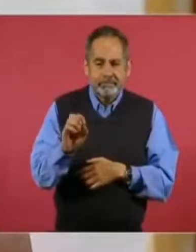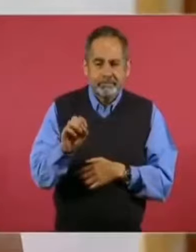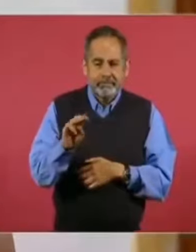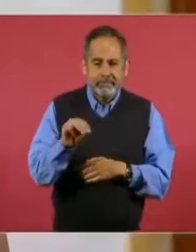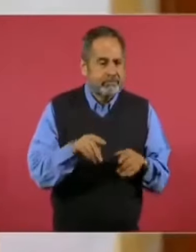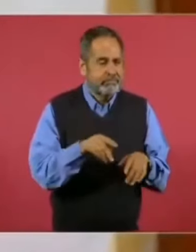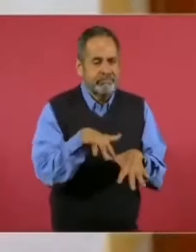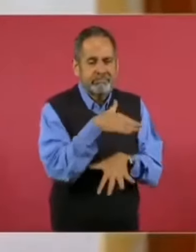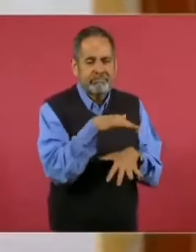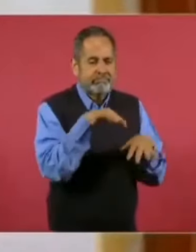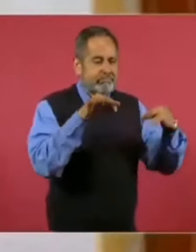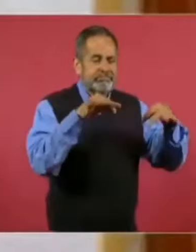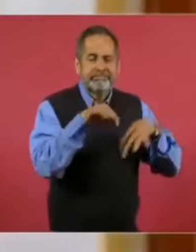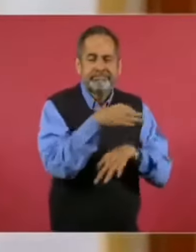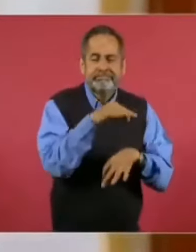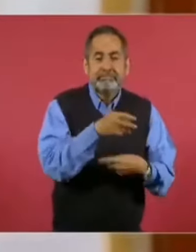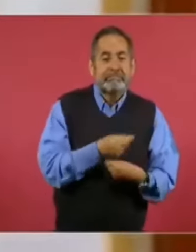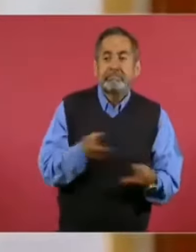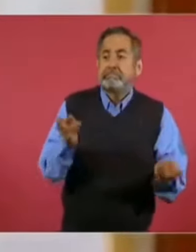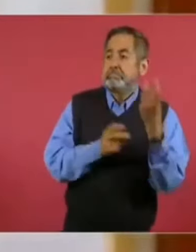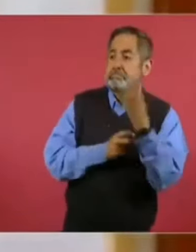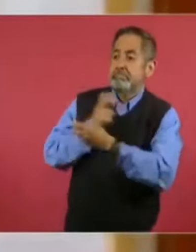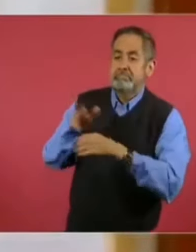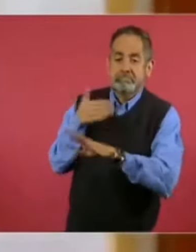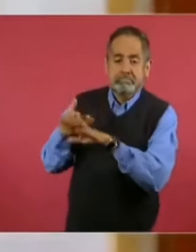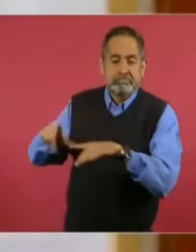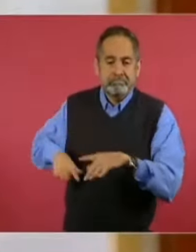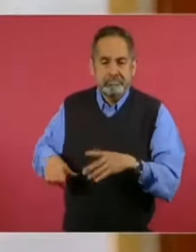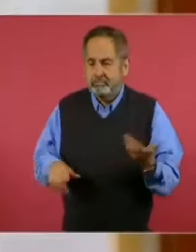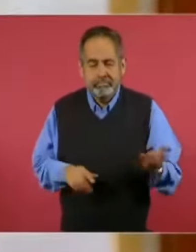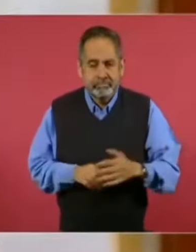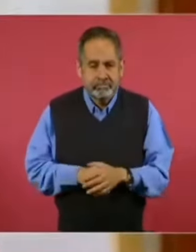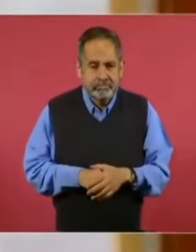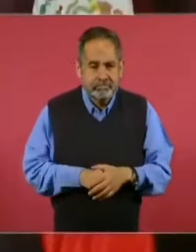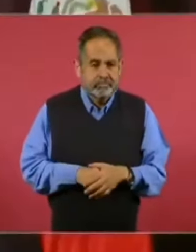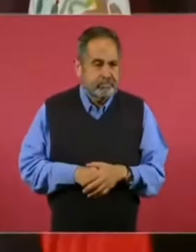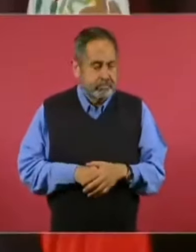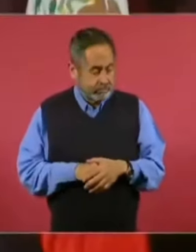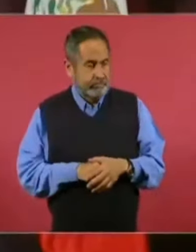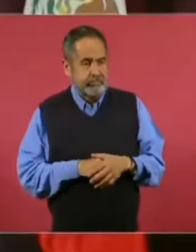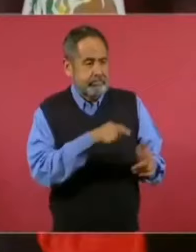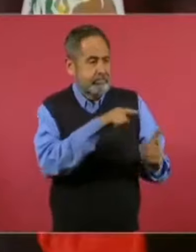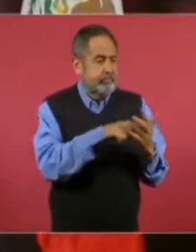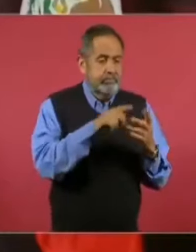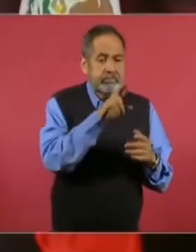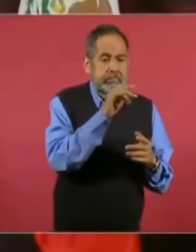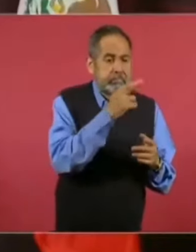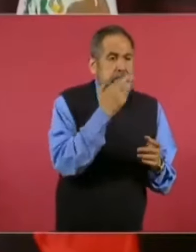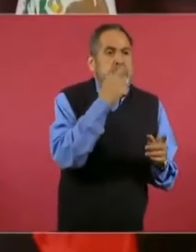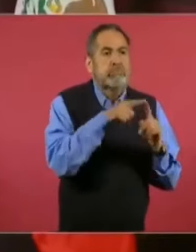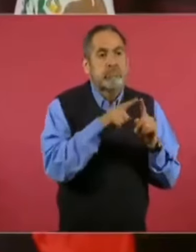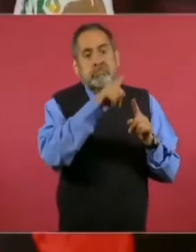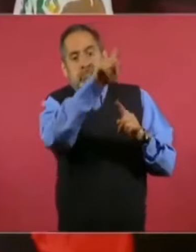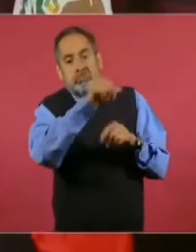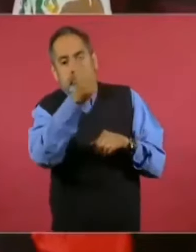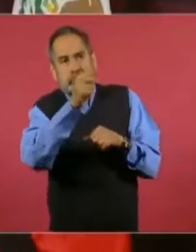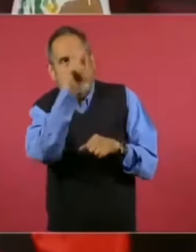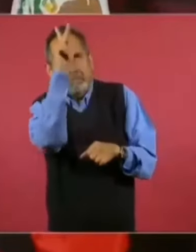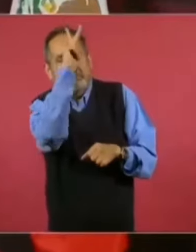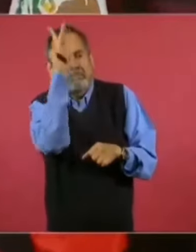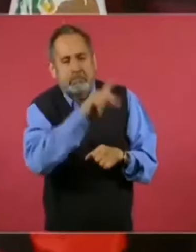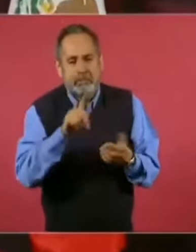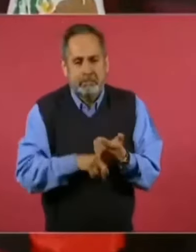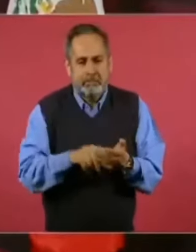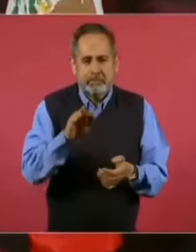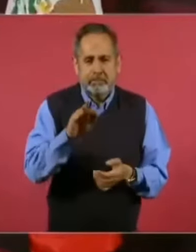y no, a veces el Reforma está mejor que el Financial